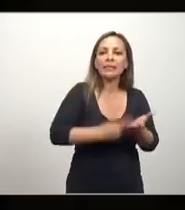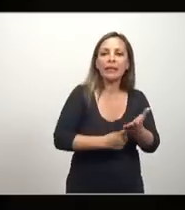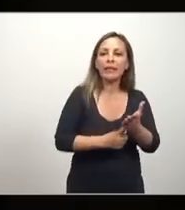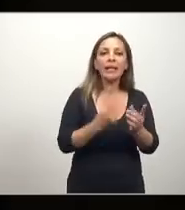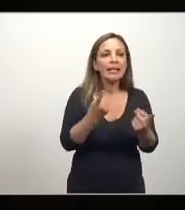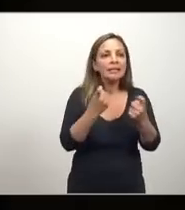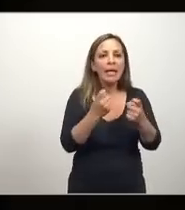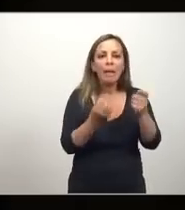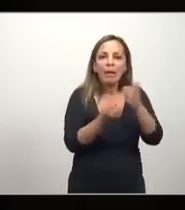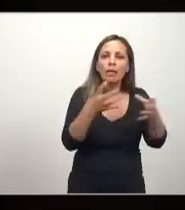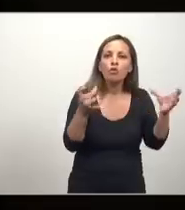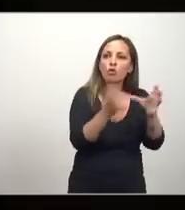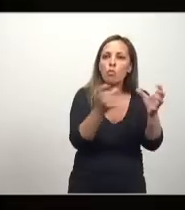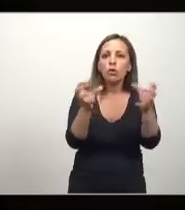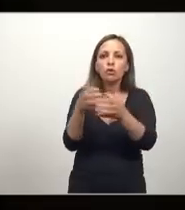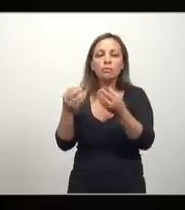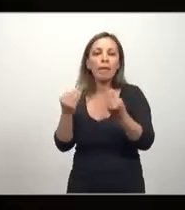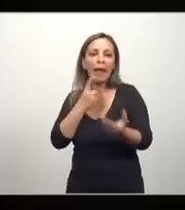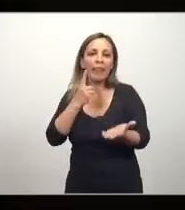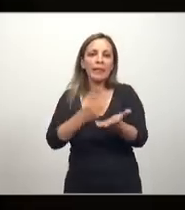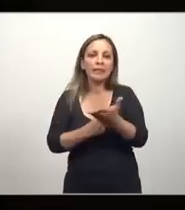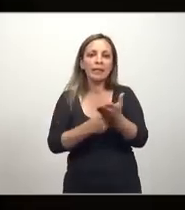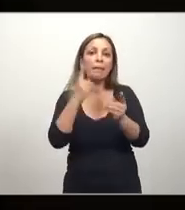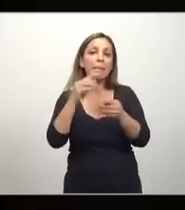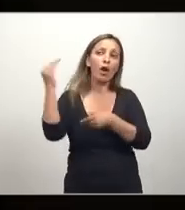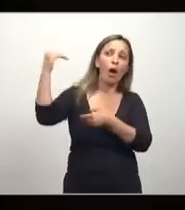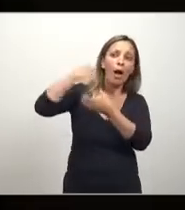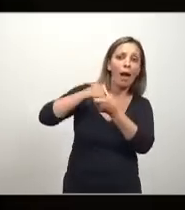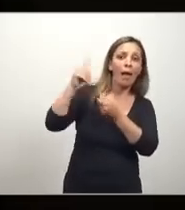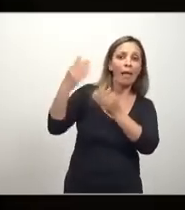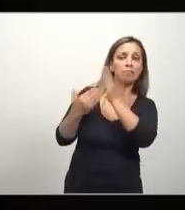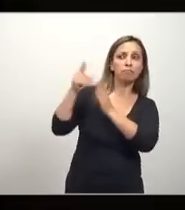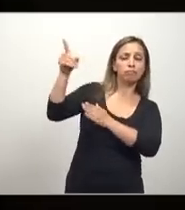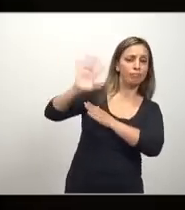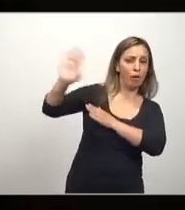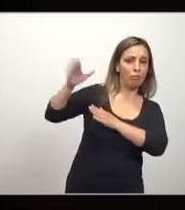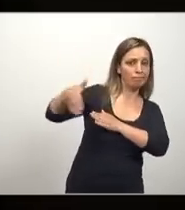y para tomar sus propias decisiones, sin intervención de la autoridad central.